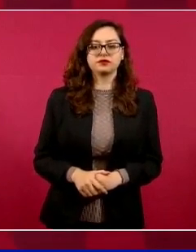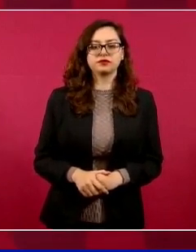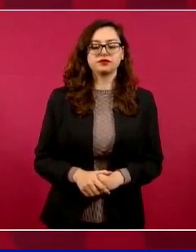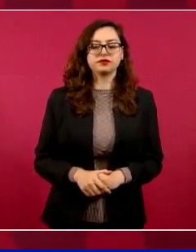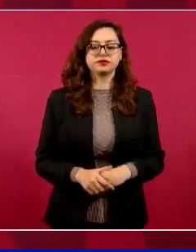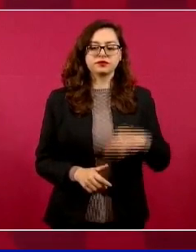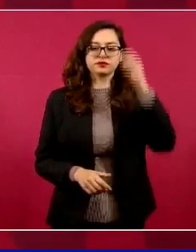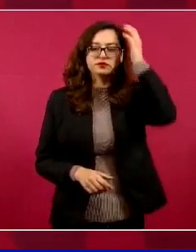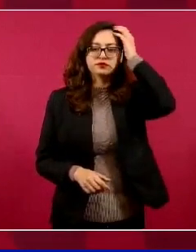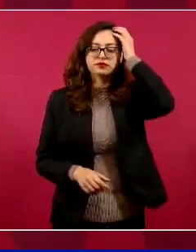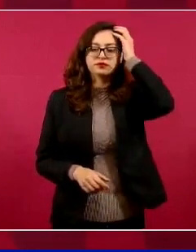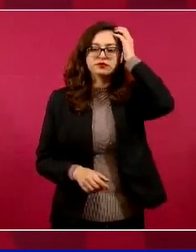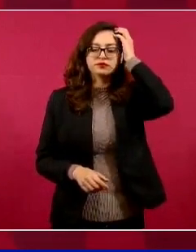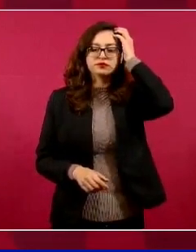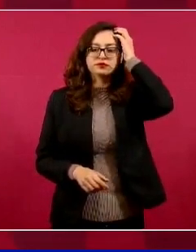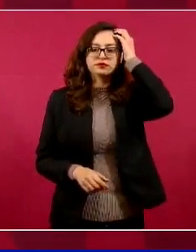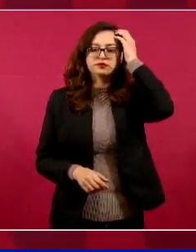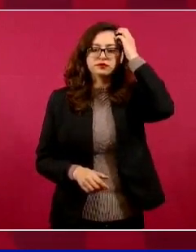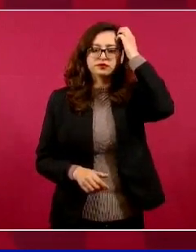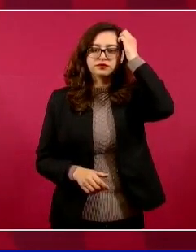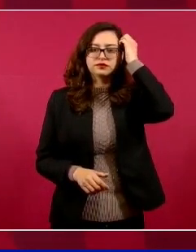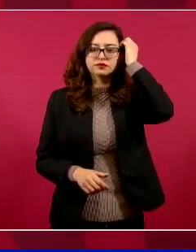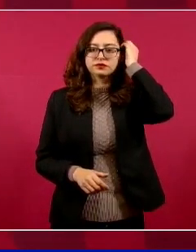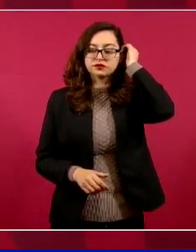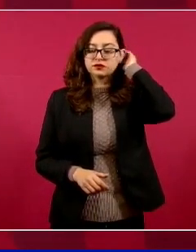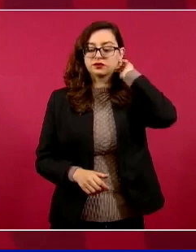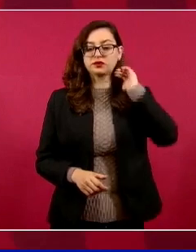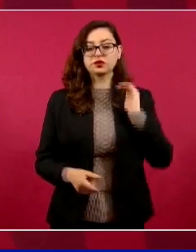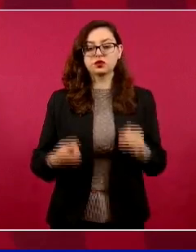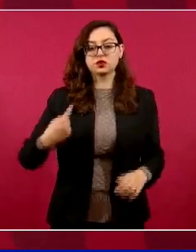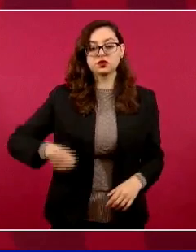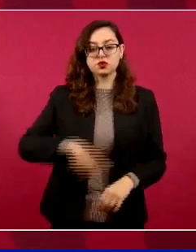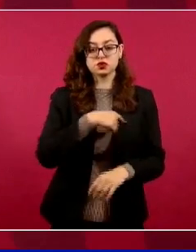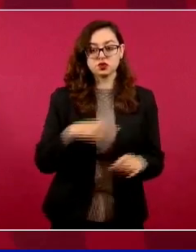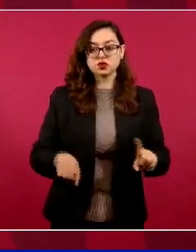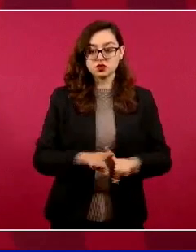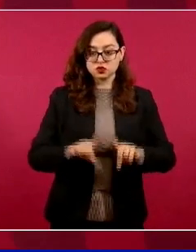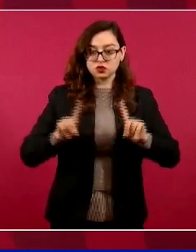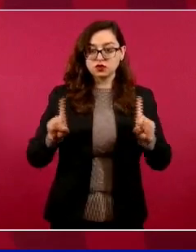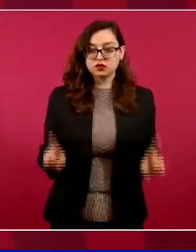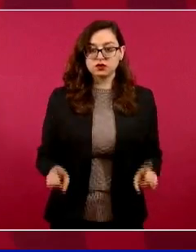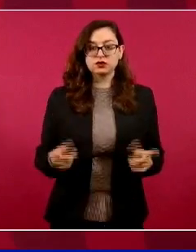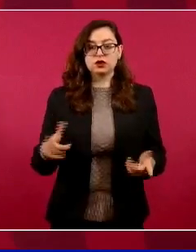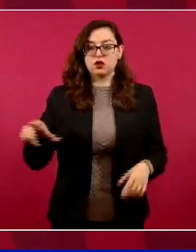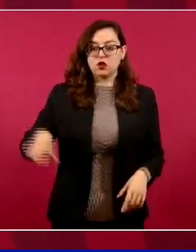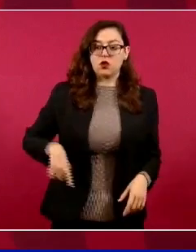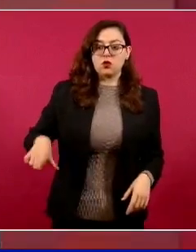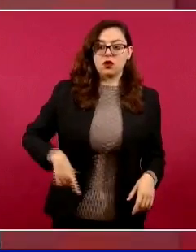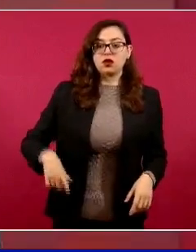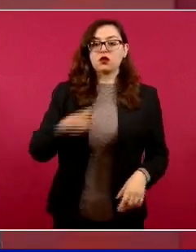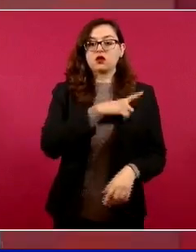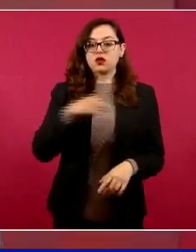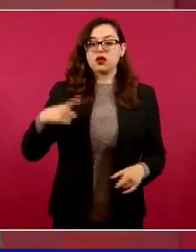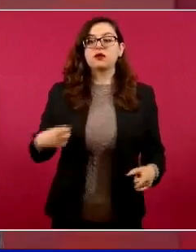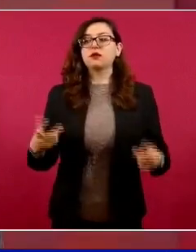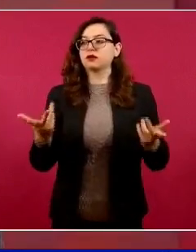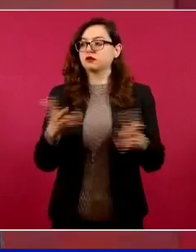Nosotros tenemos que garantizar la libertad a todos